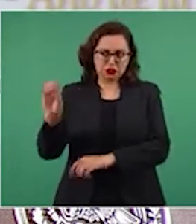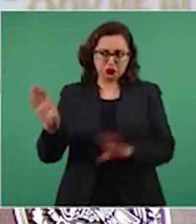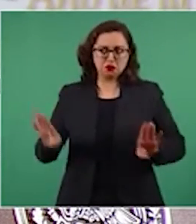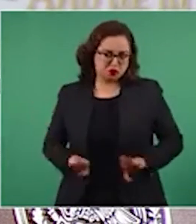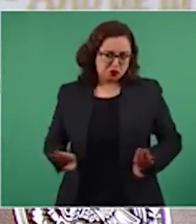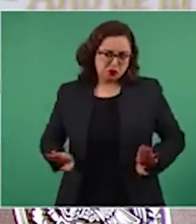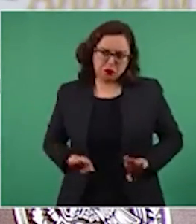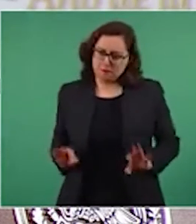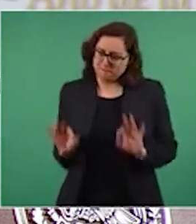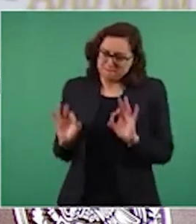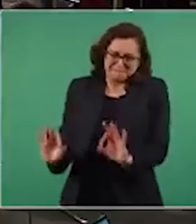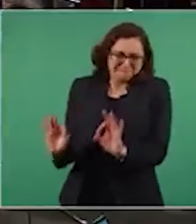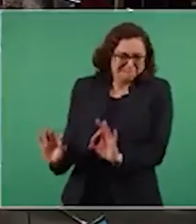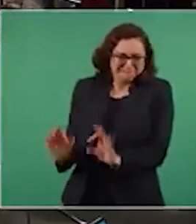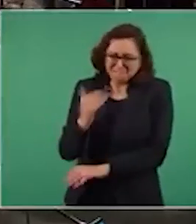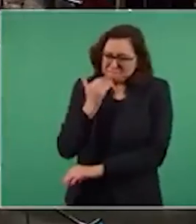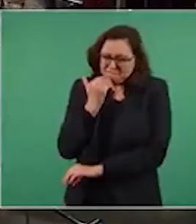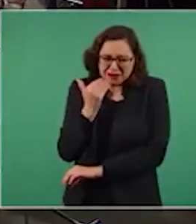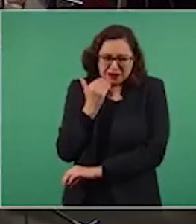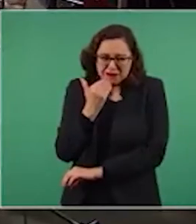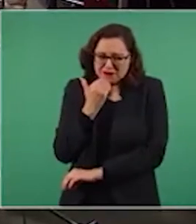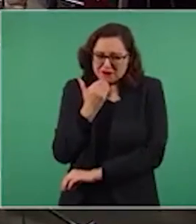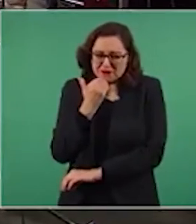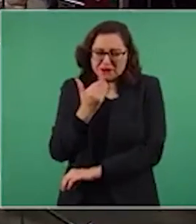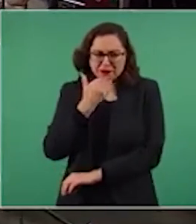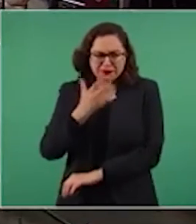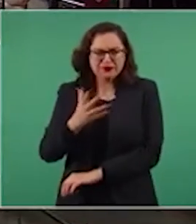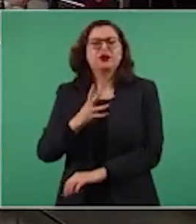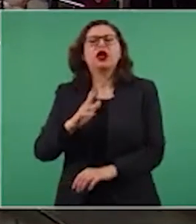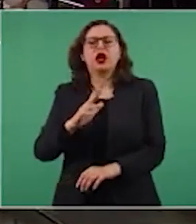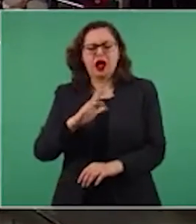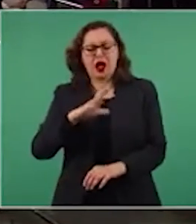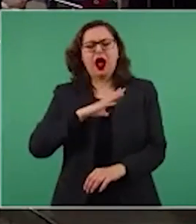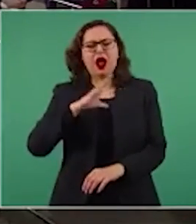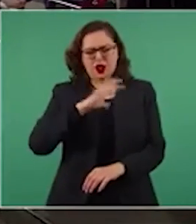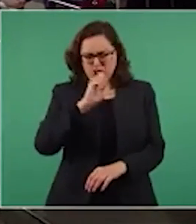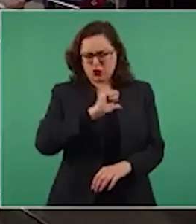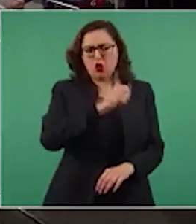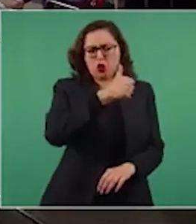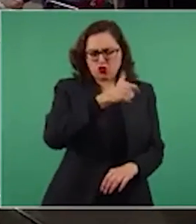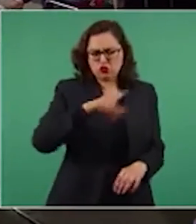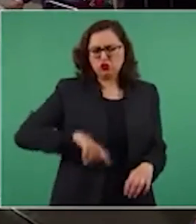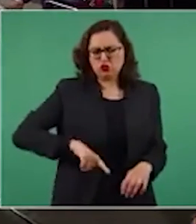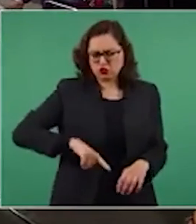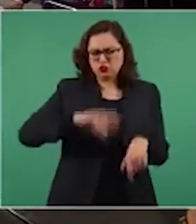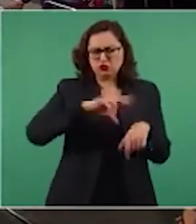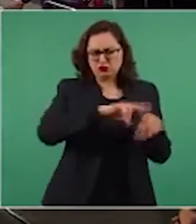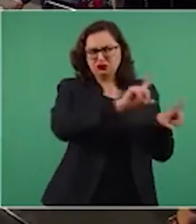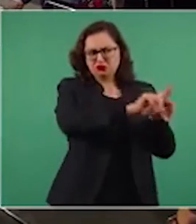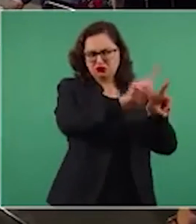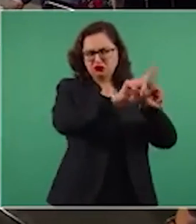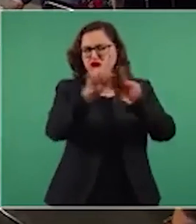hay otros, pero es muy